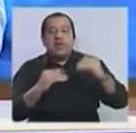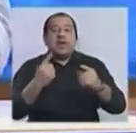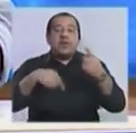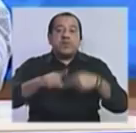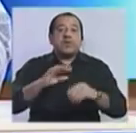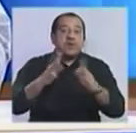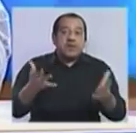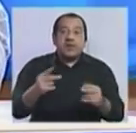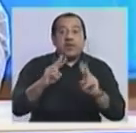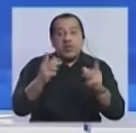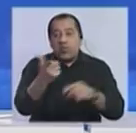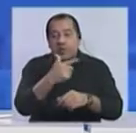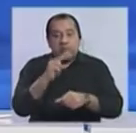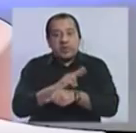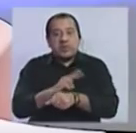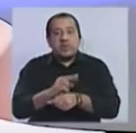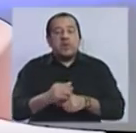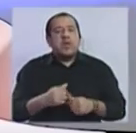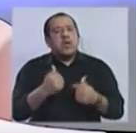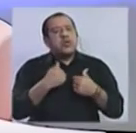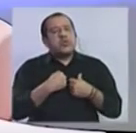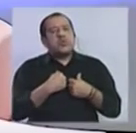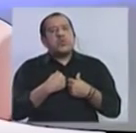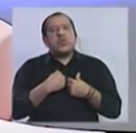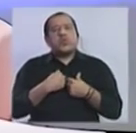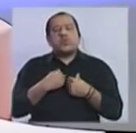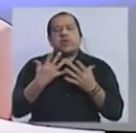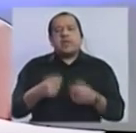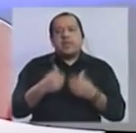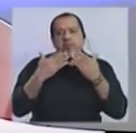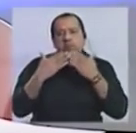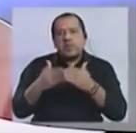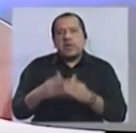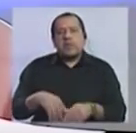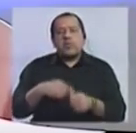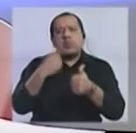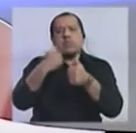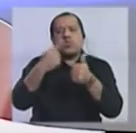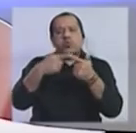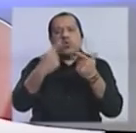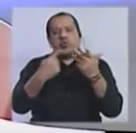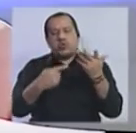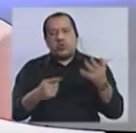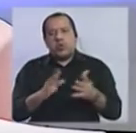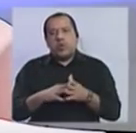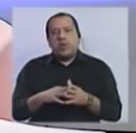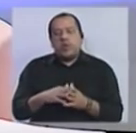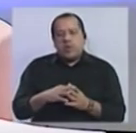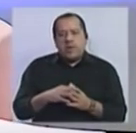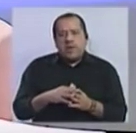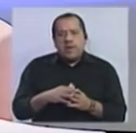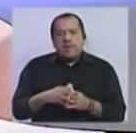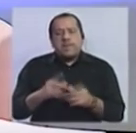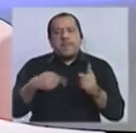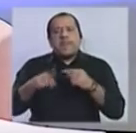tanto más desprotección. Yo te quería preguntar por varios puntos que están relacionados. El